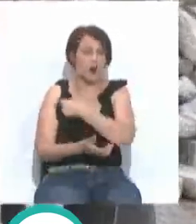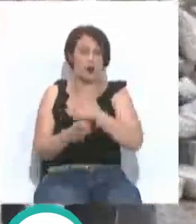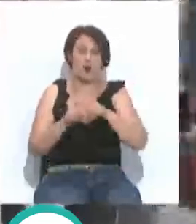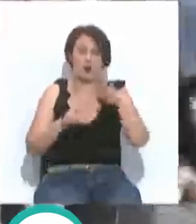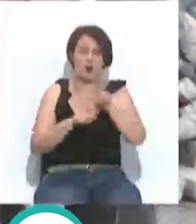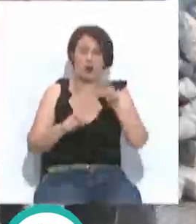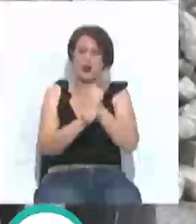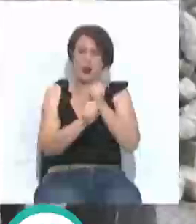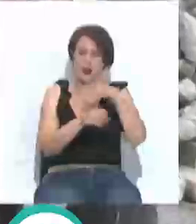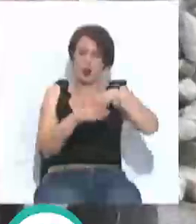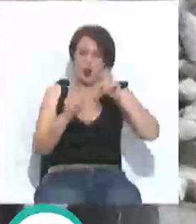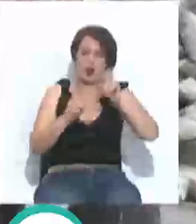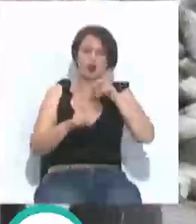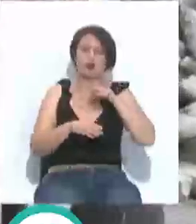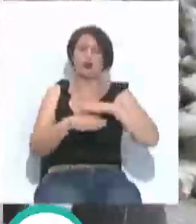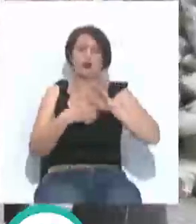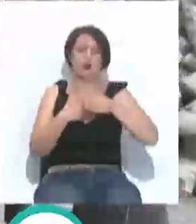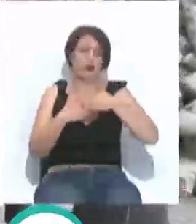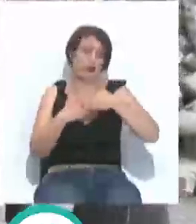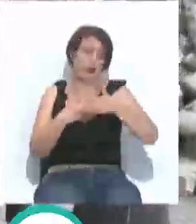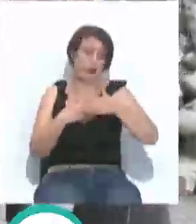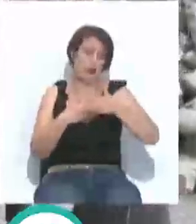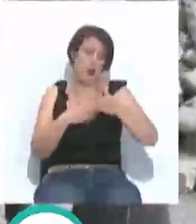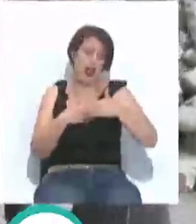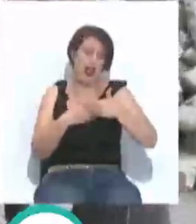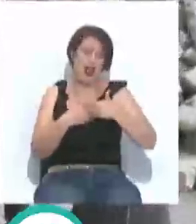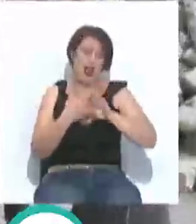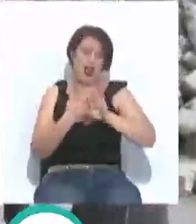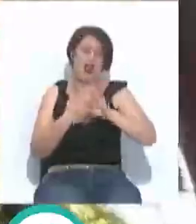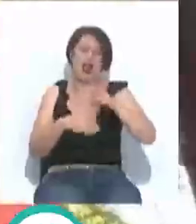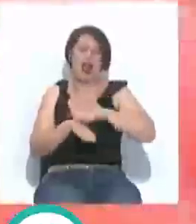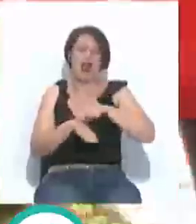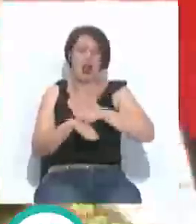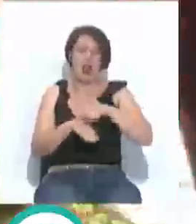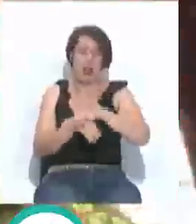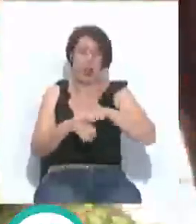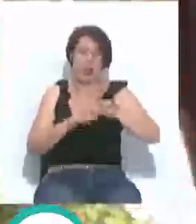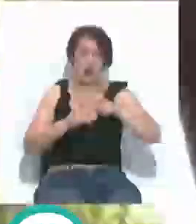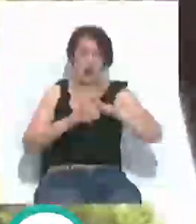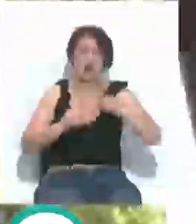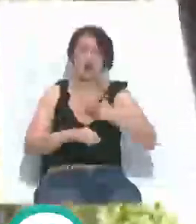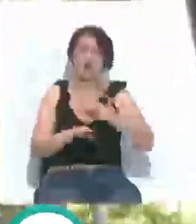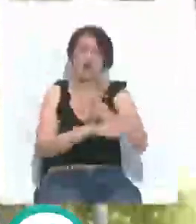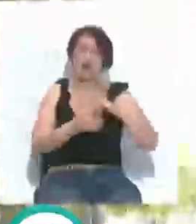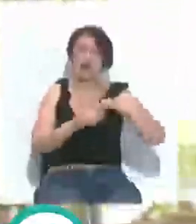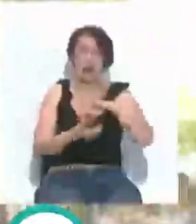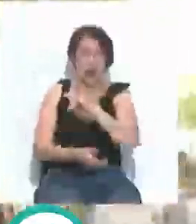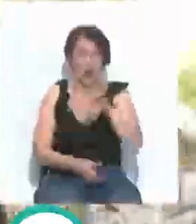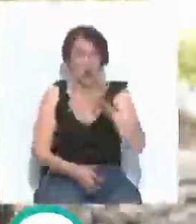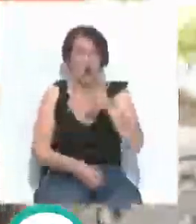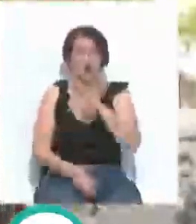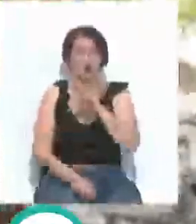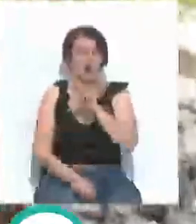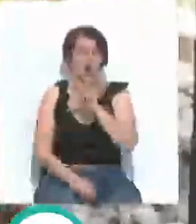Personal Laboral de Educación ante las puertas de la delegación del Gobierno en la Junta de Andalucía, con representación de UGT, Comisiones Obreras,